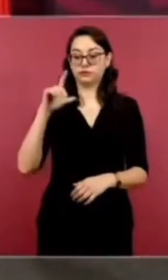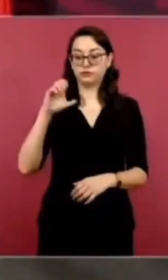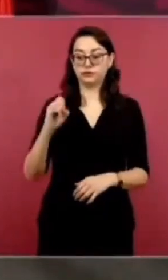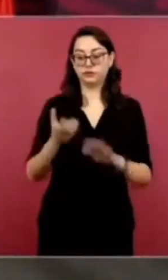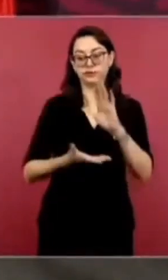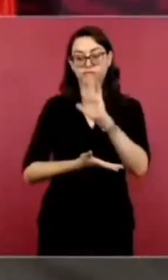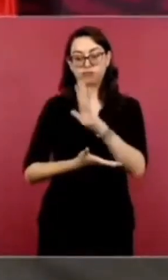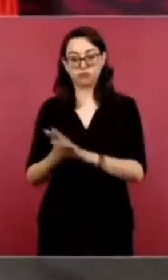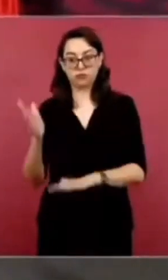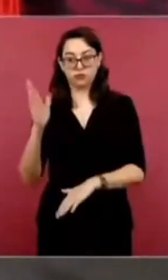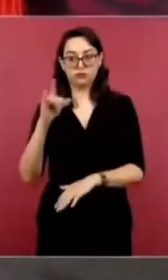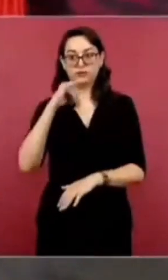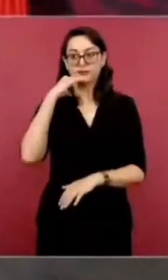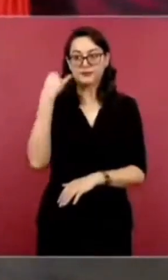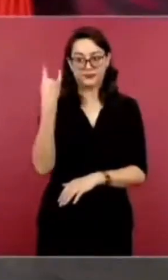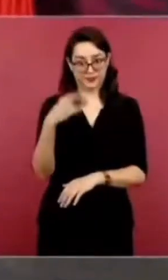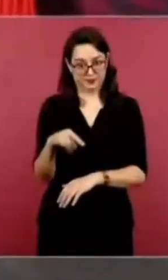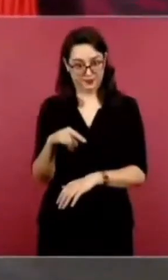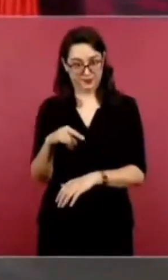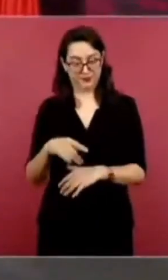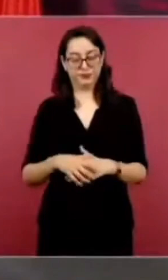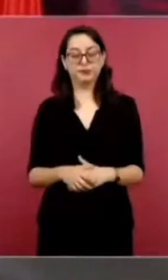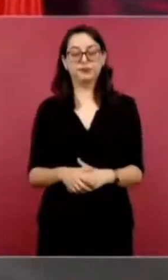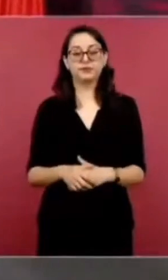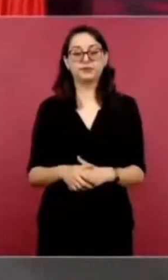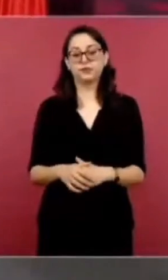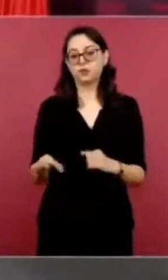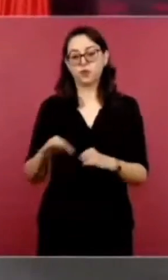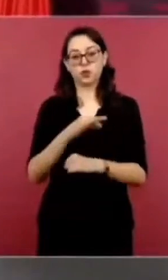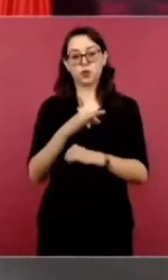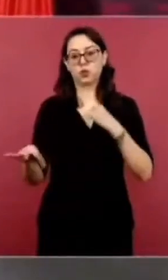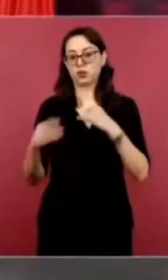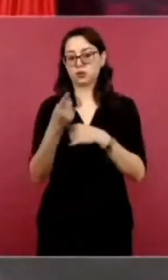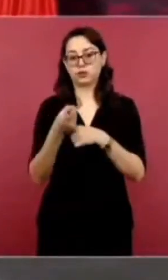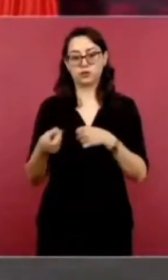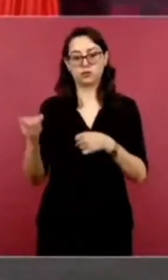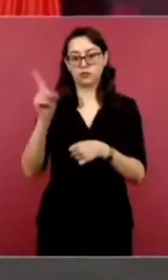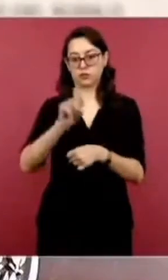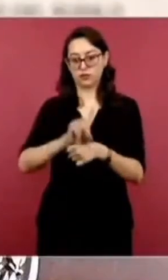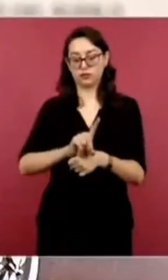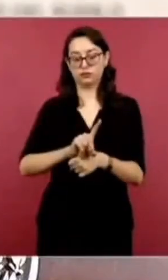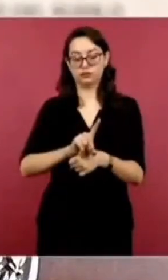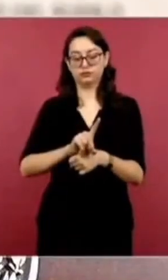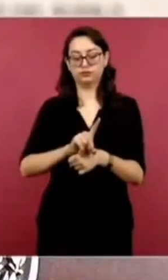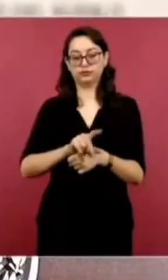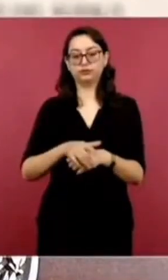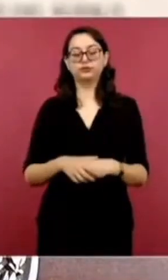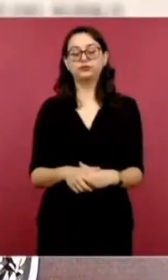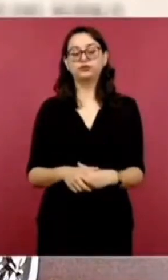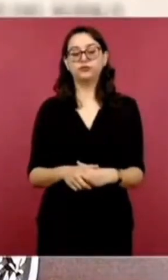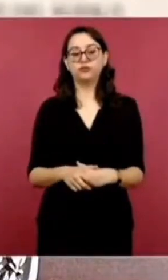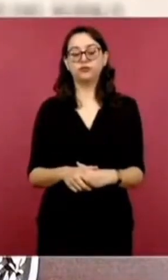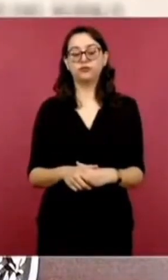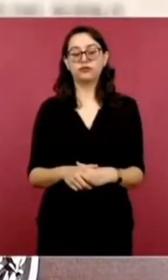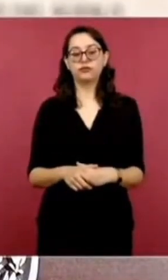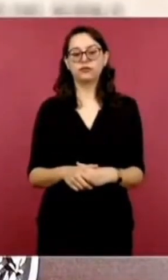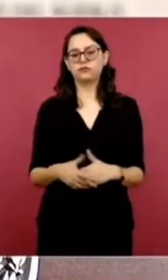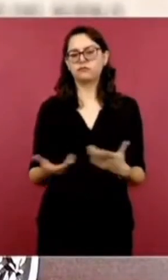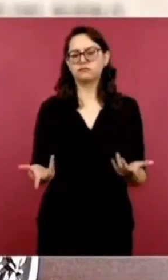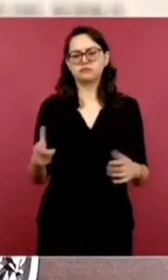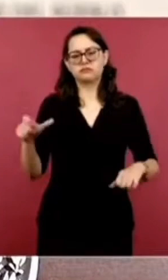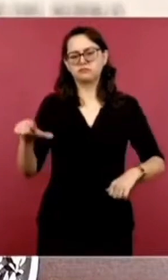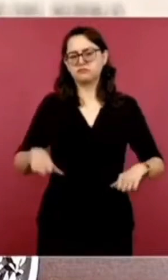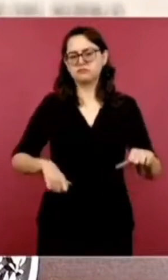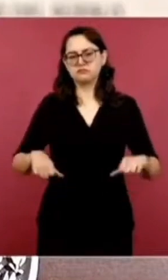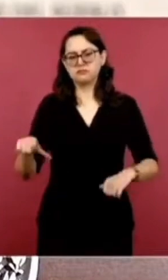concluyendo su gira por Chile. El presidente Andrés Manuel López Obrador participó en las